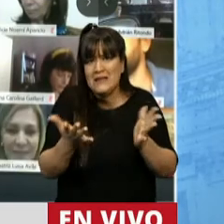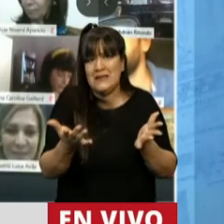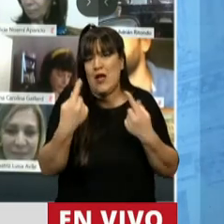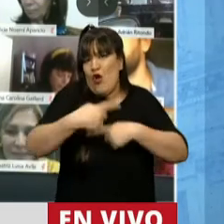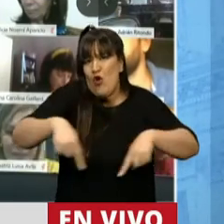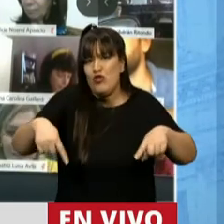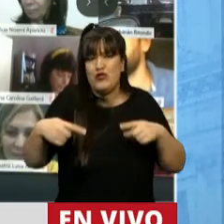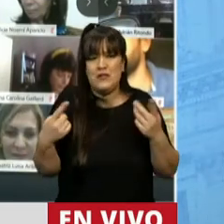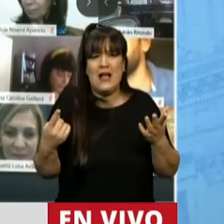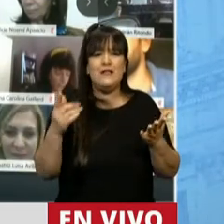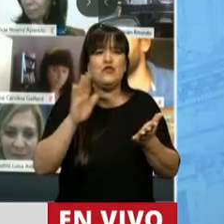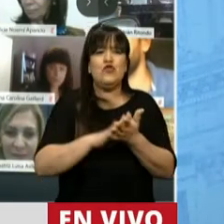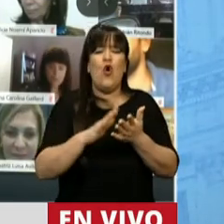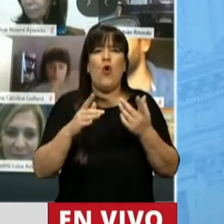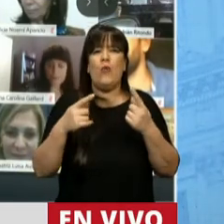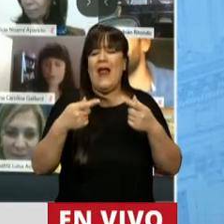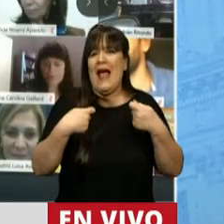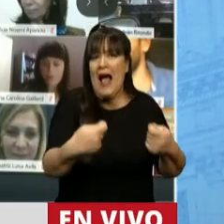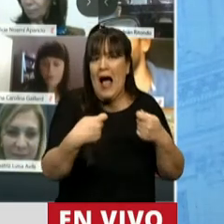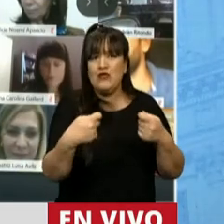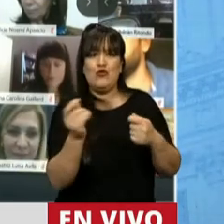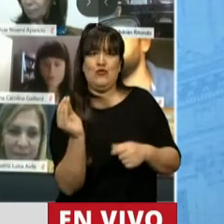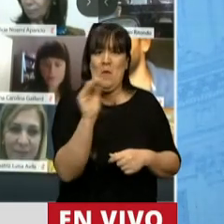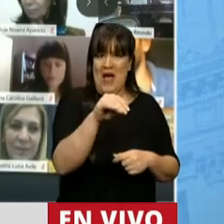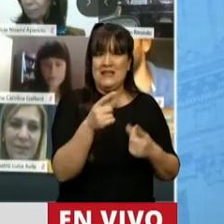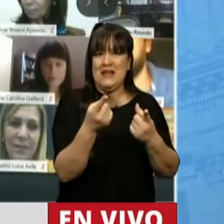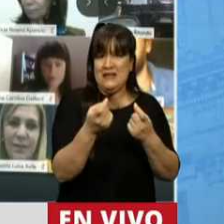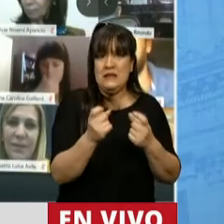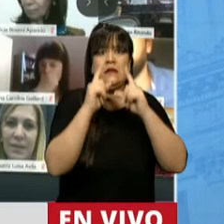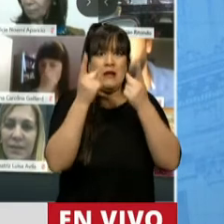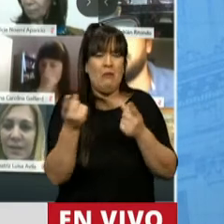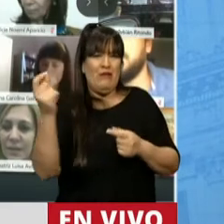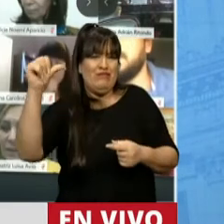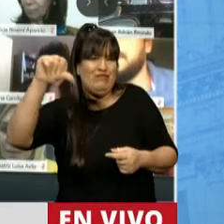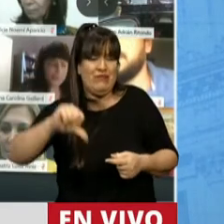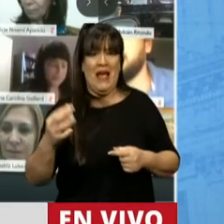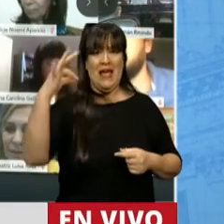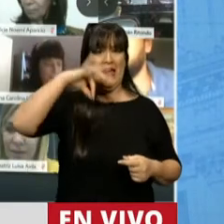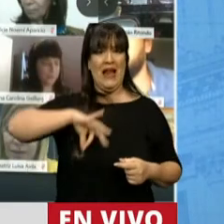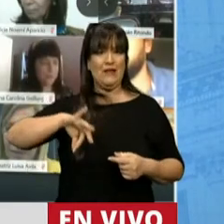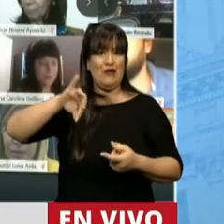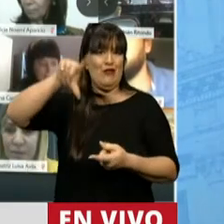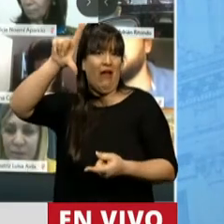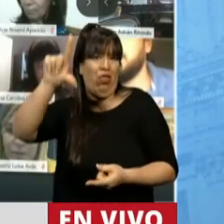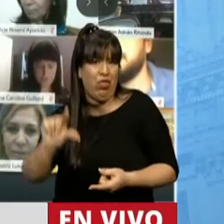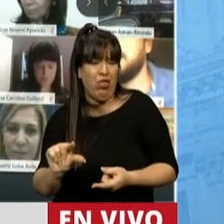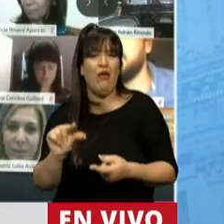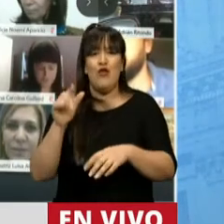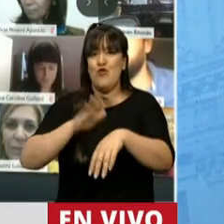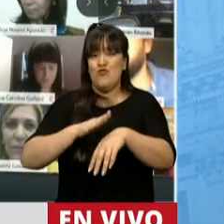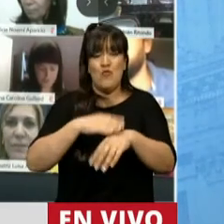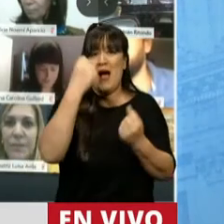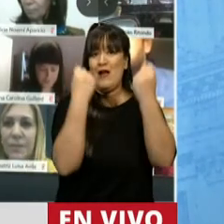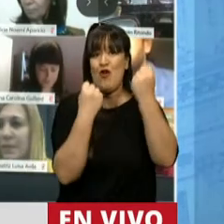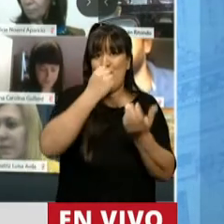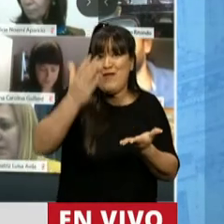plantean, de los requerimientos de gastos y una caída preocupante de los ingresos producto de la caída de actividad